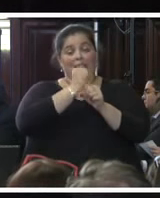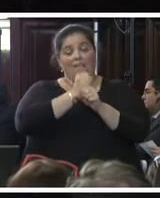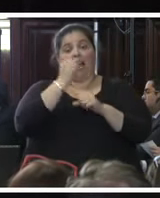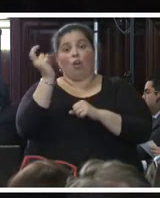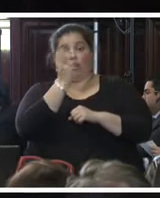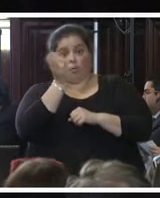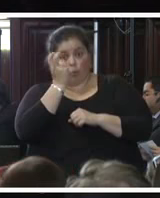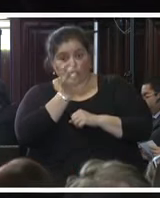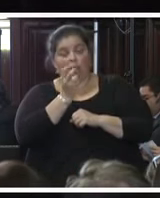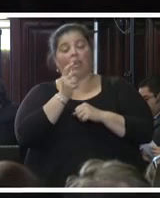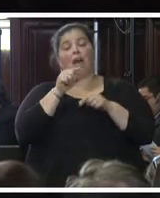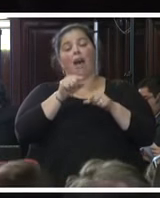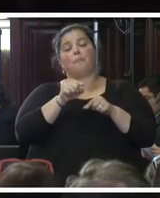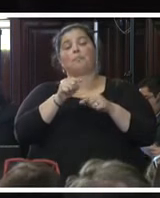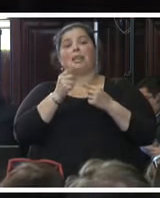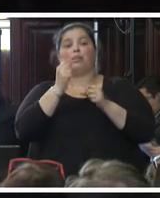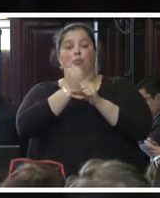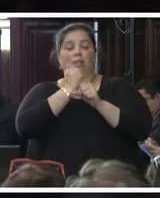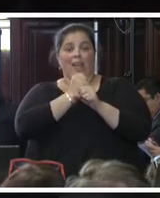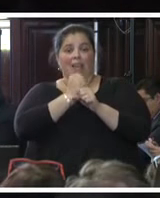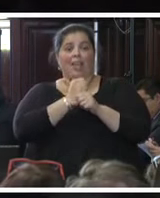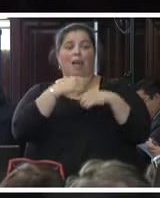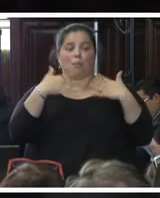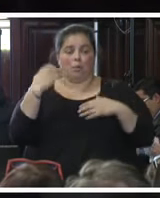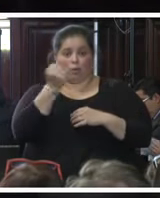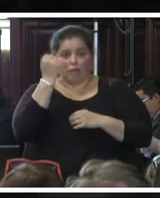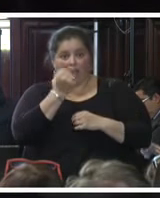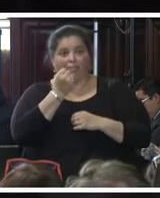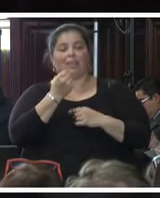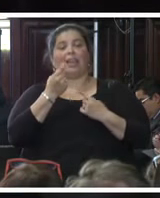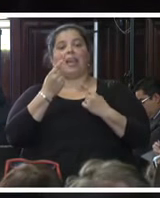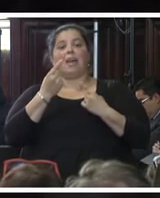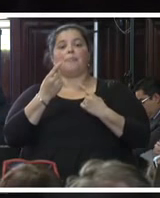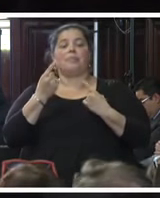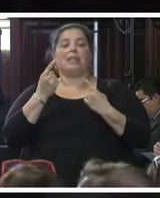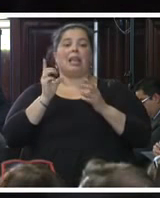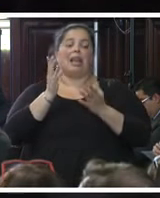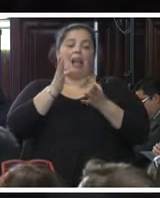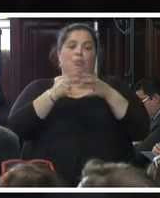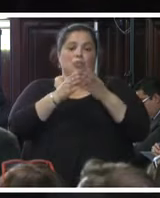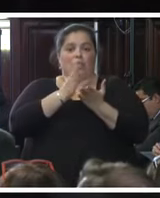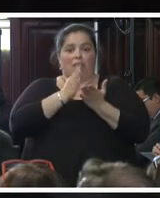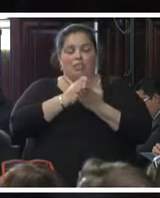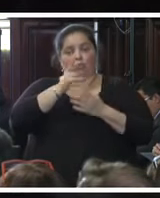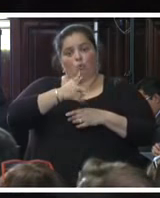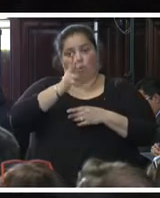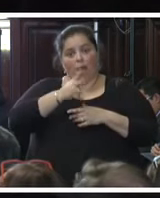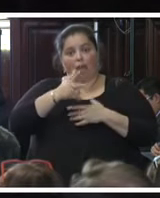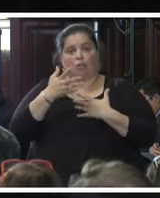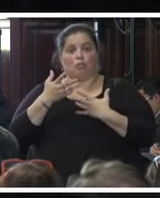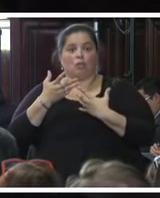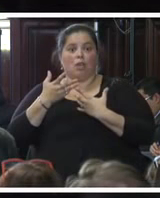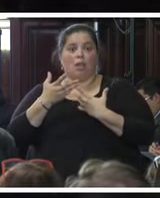importantísima, remarcada por la Comisión Interamericana de Derechos Humanos, desde el establecimiento de las medidas cautelares para el caso,